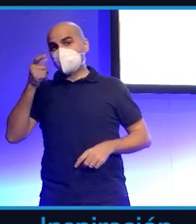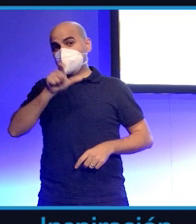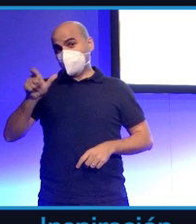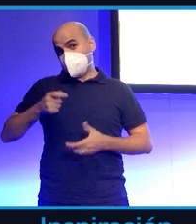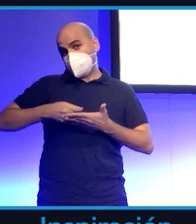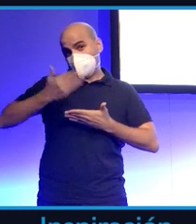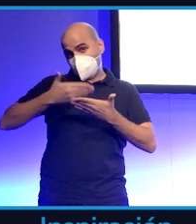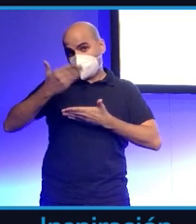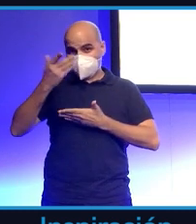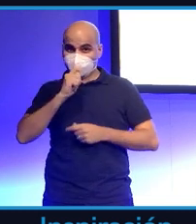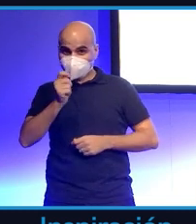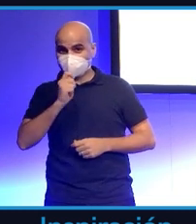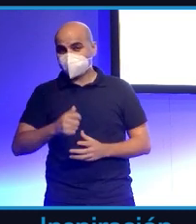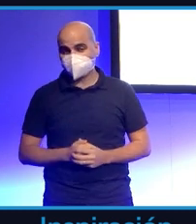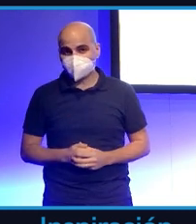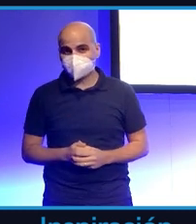¿no? Que yo he conocido.